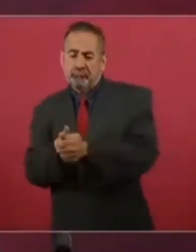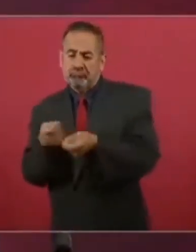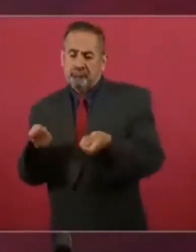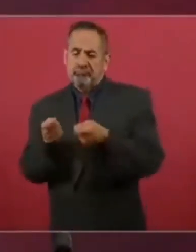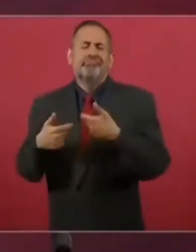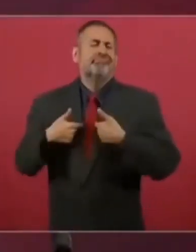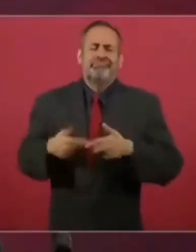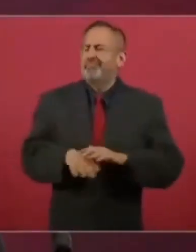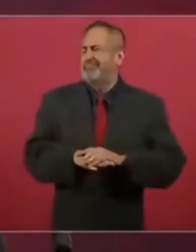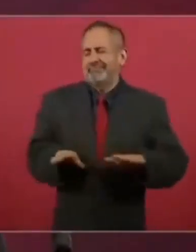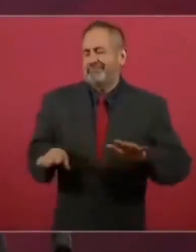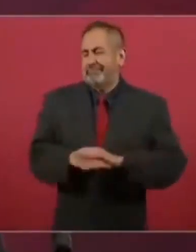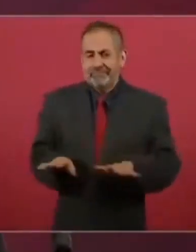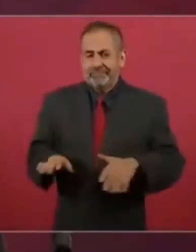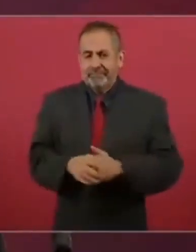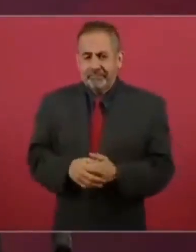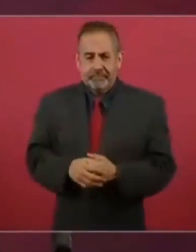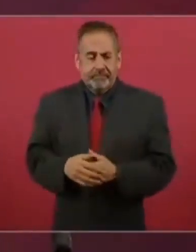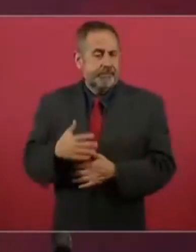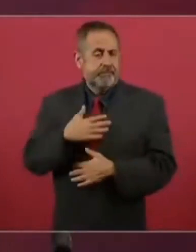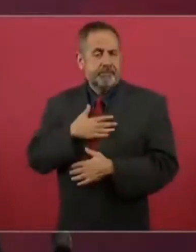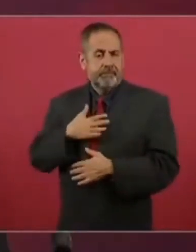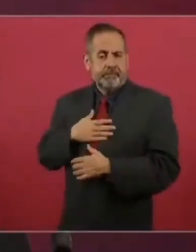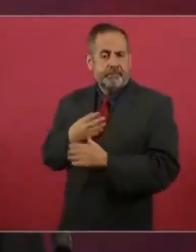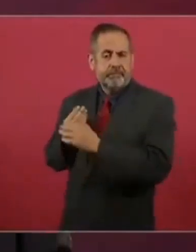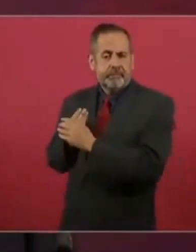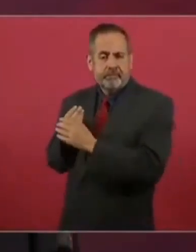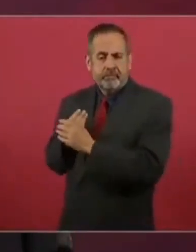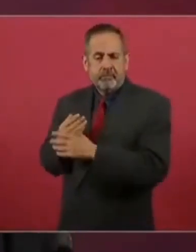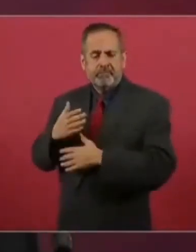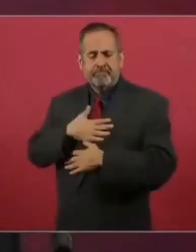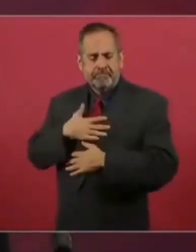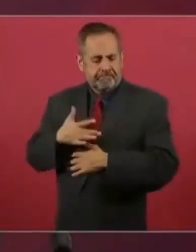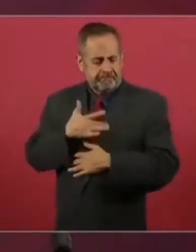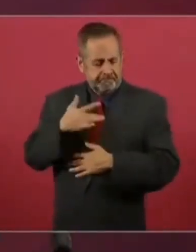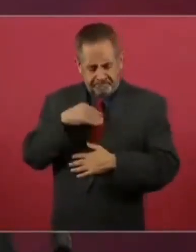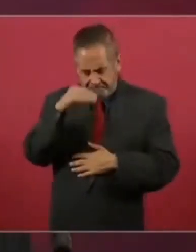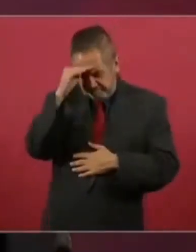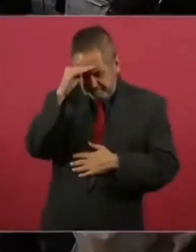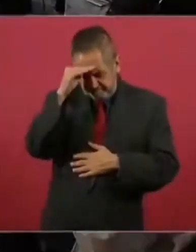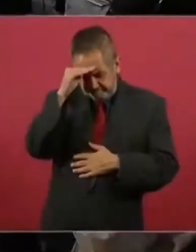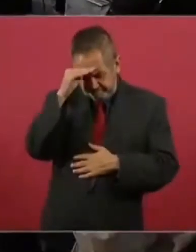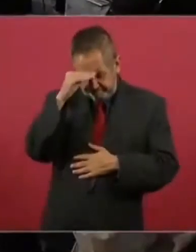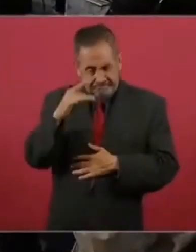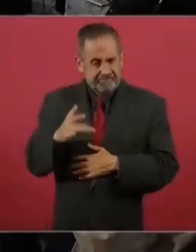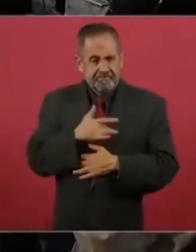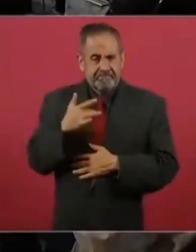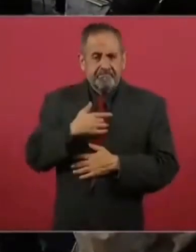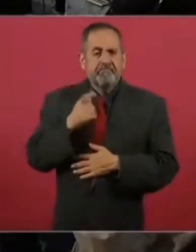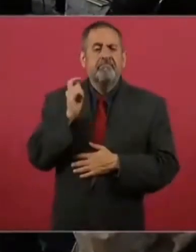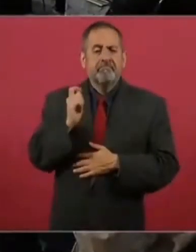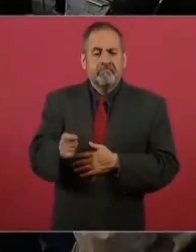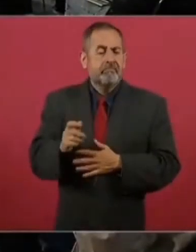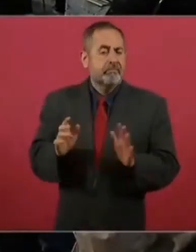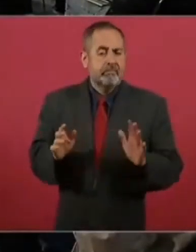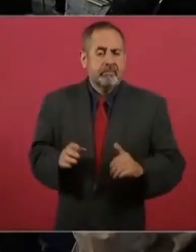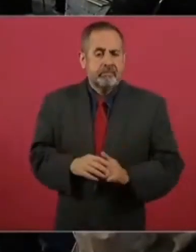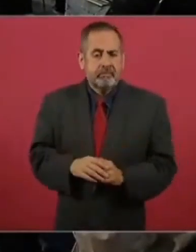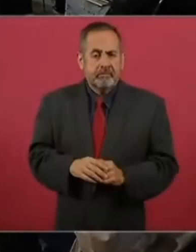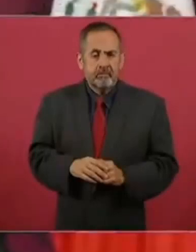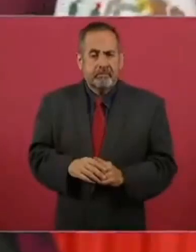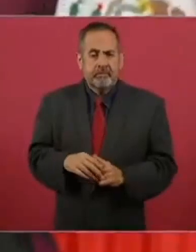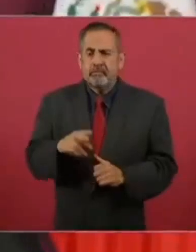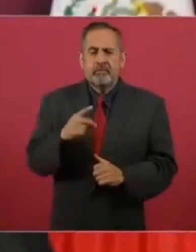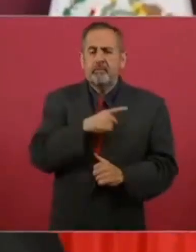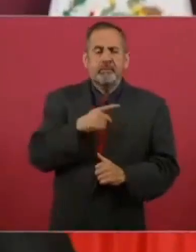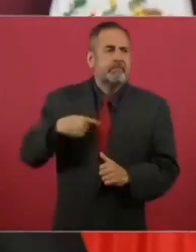Además, en mi intimidad, como parte de mis convicciones, siempre he considerado que no hay que